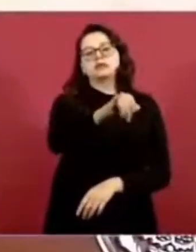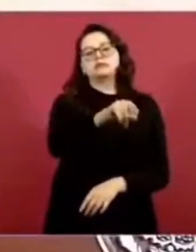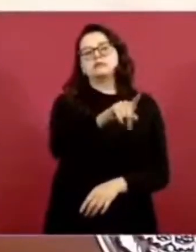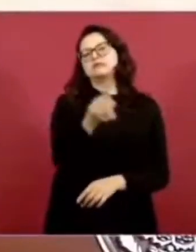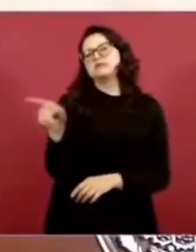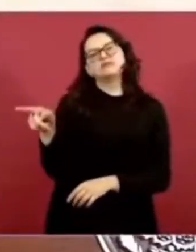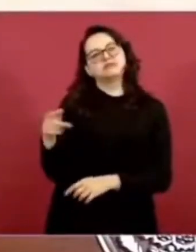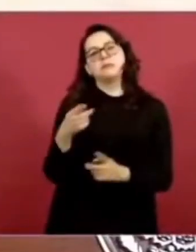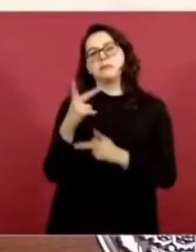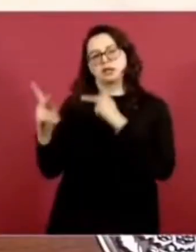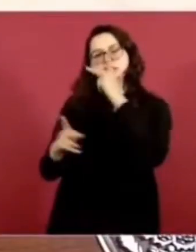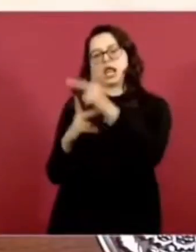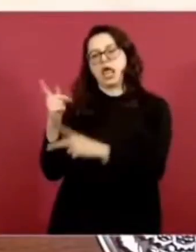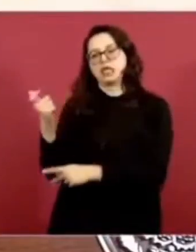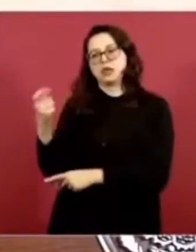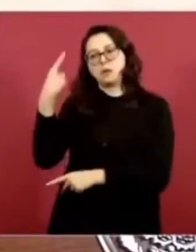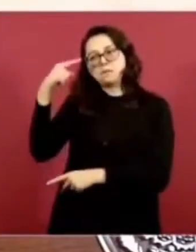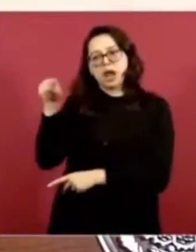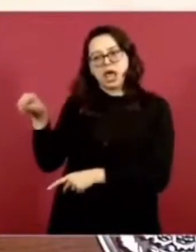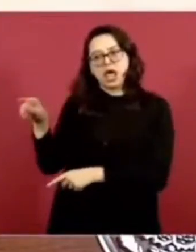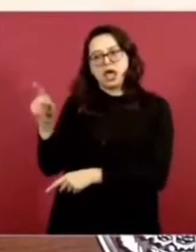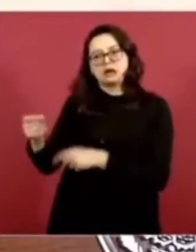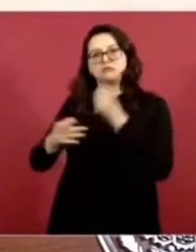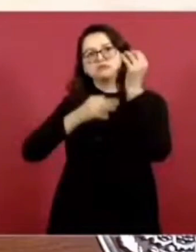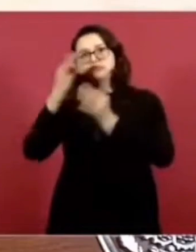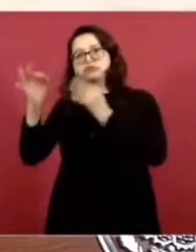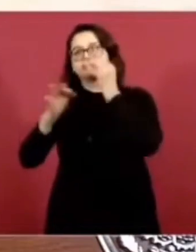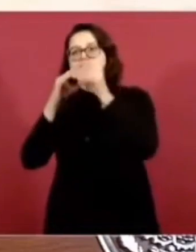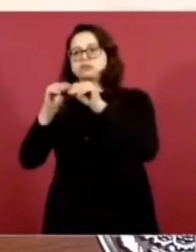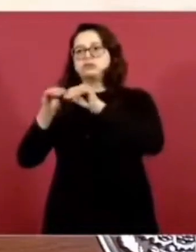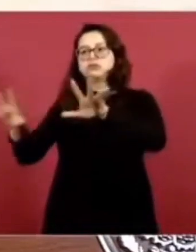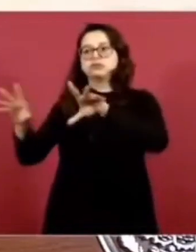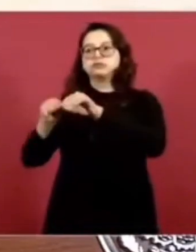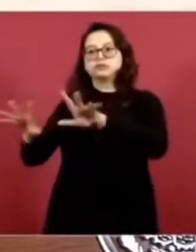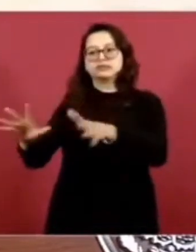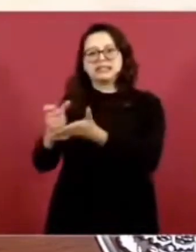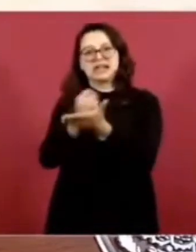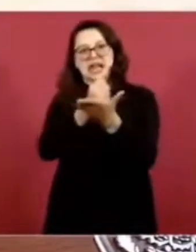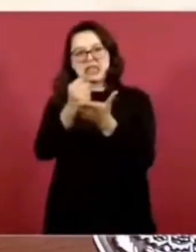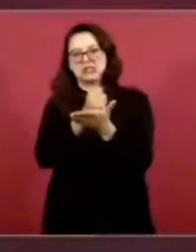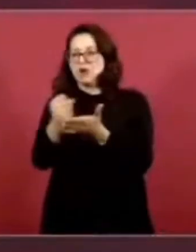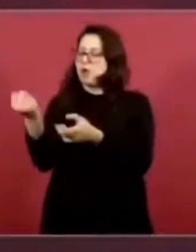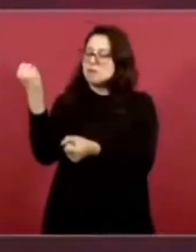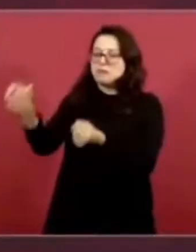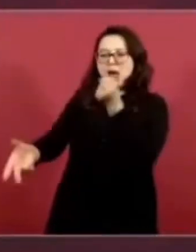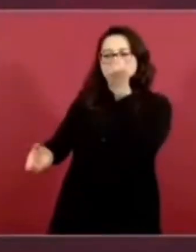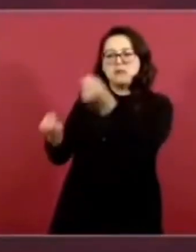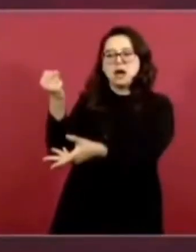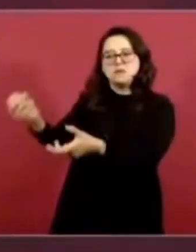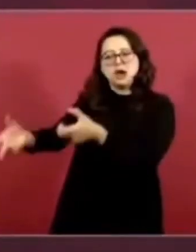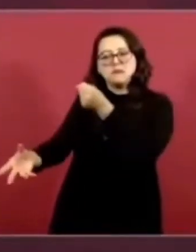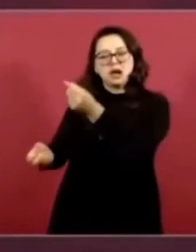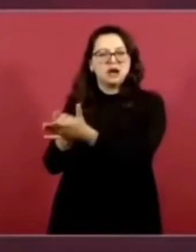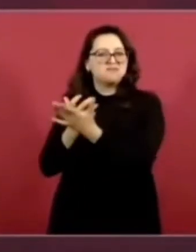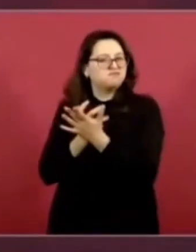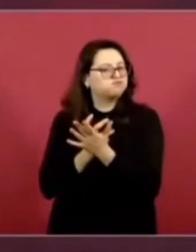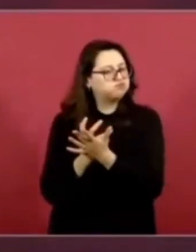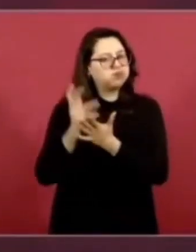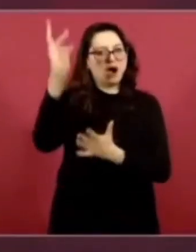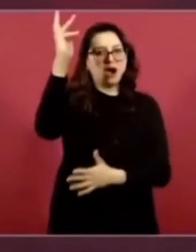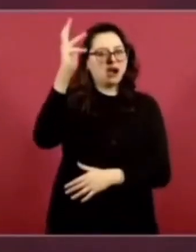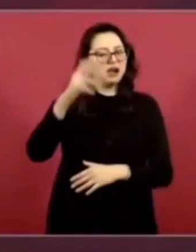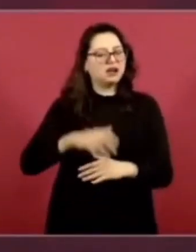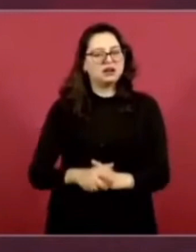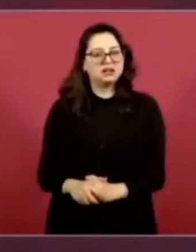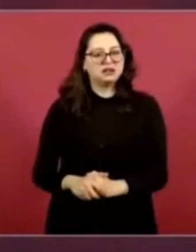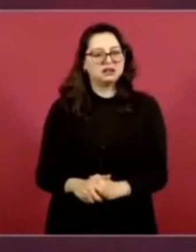le autorizara créditos excesivos al